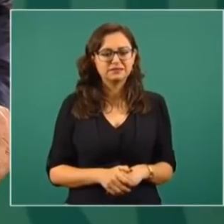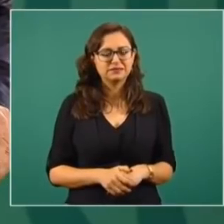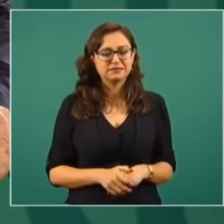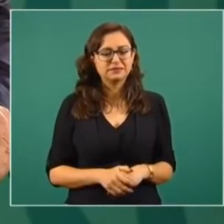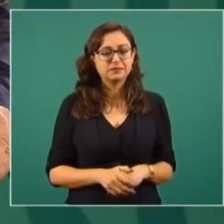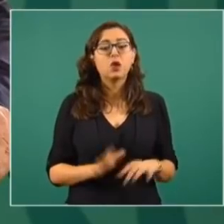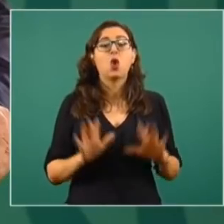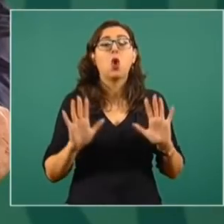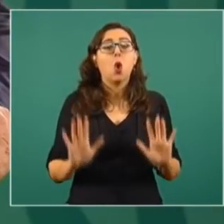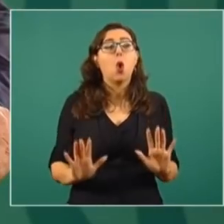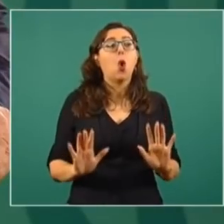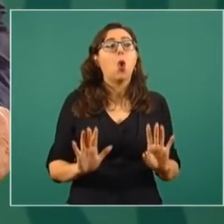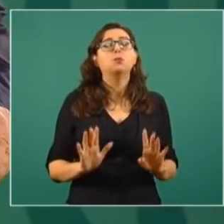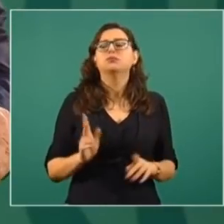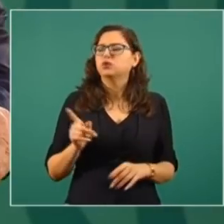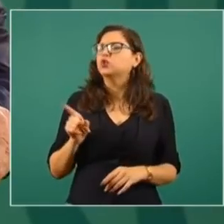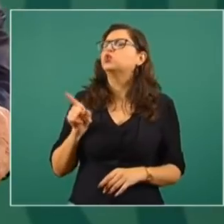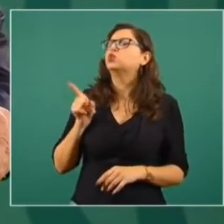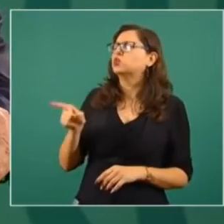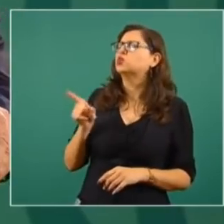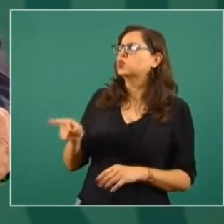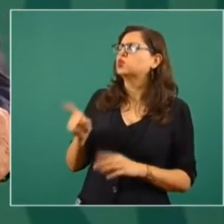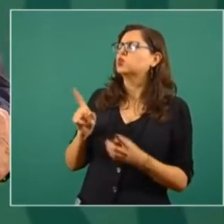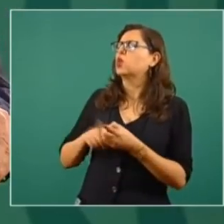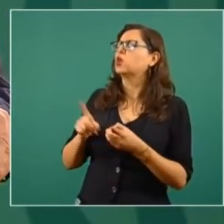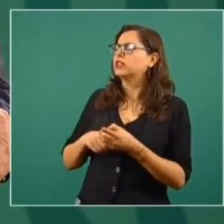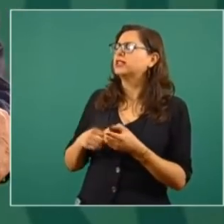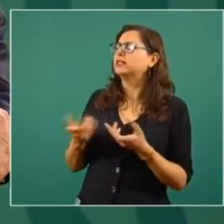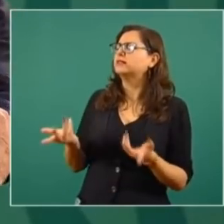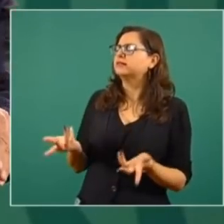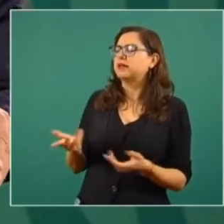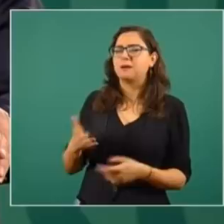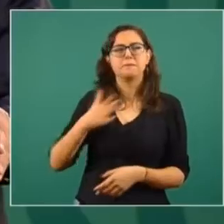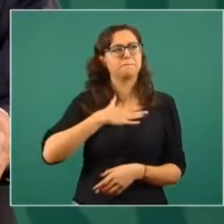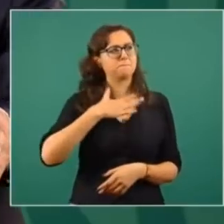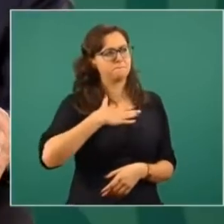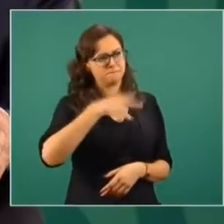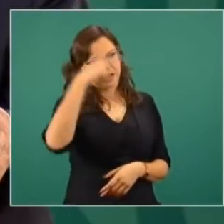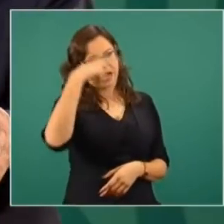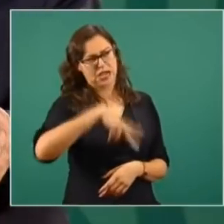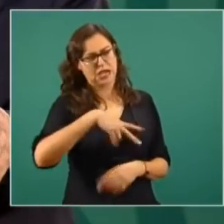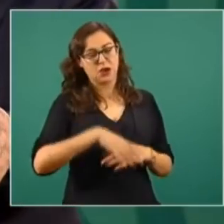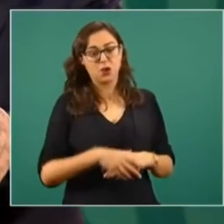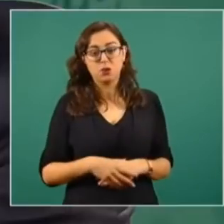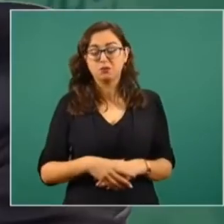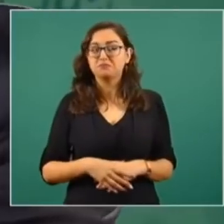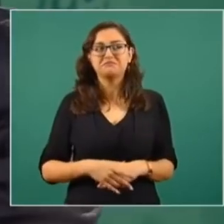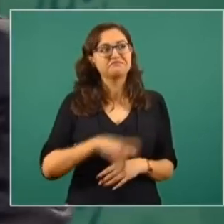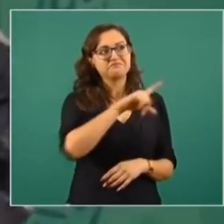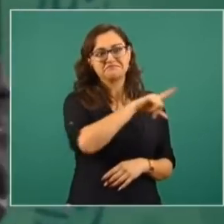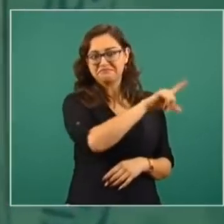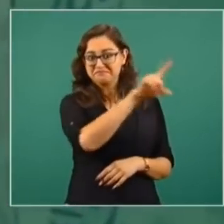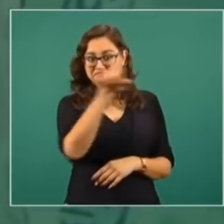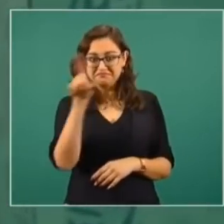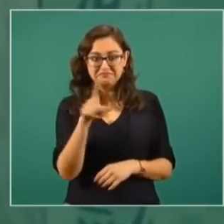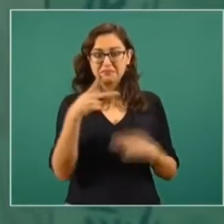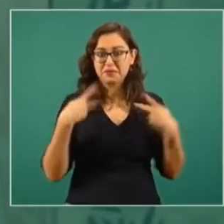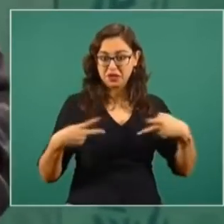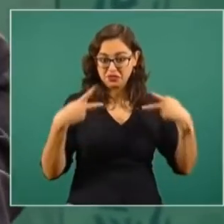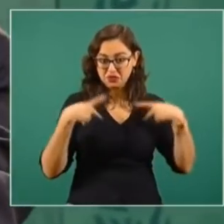dónde somos, decimos que México, es muy probable que cualquier extranjero